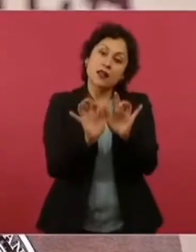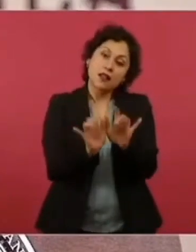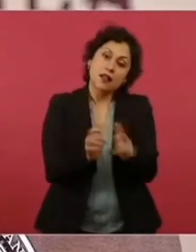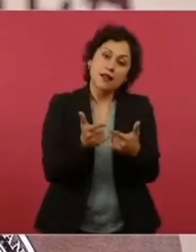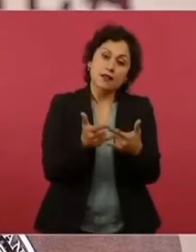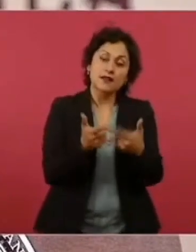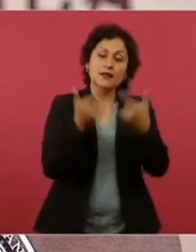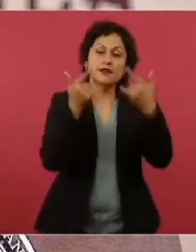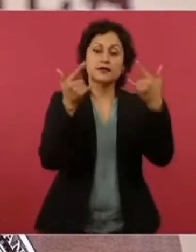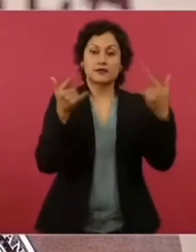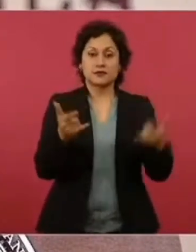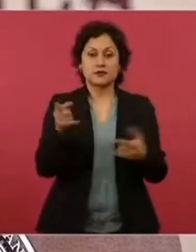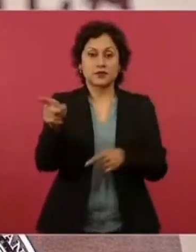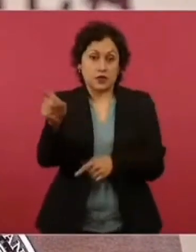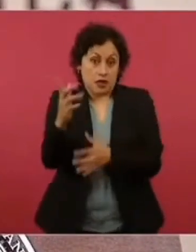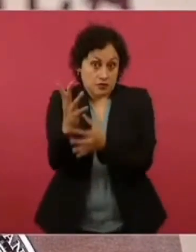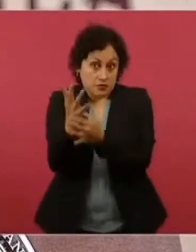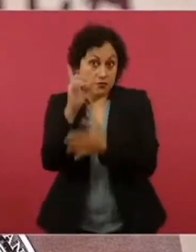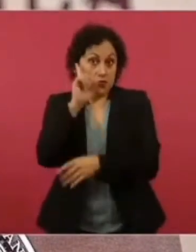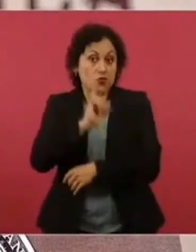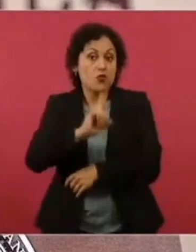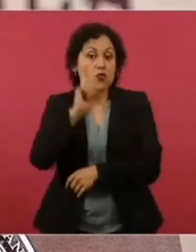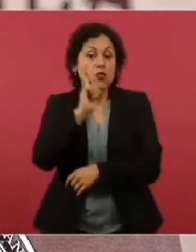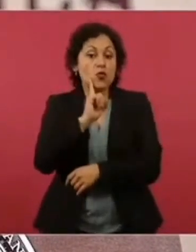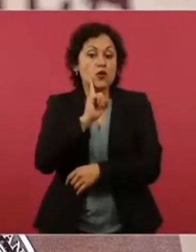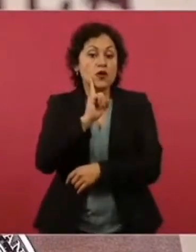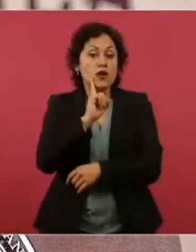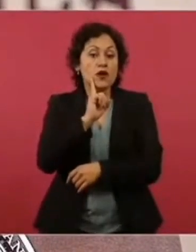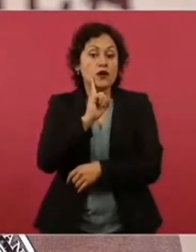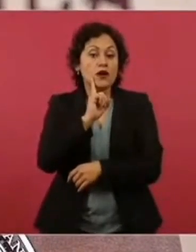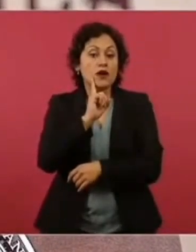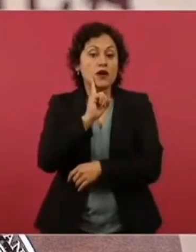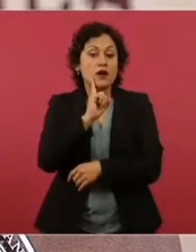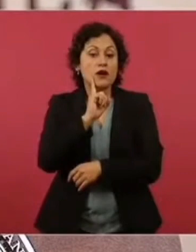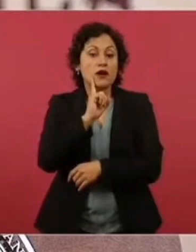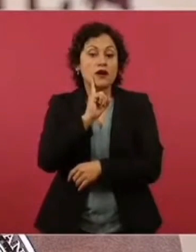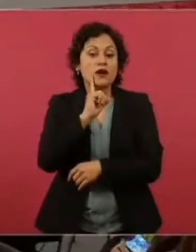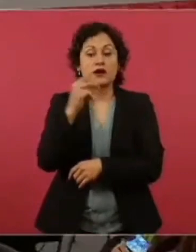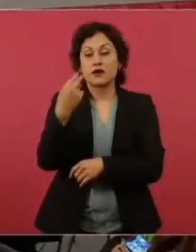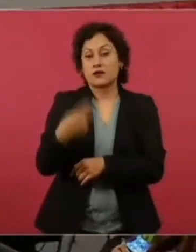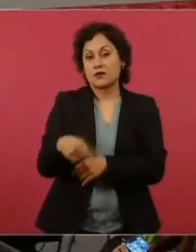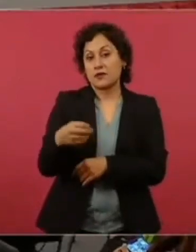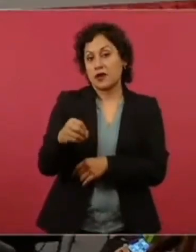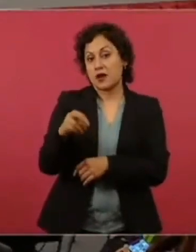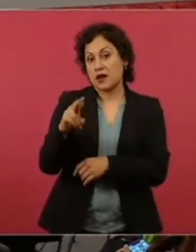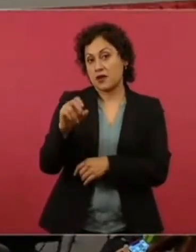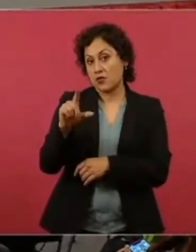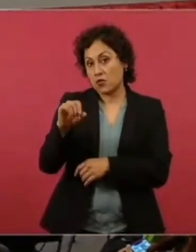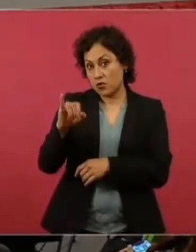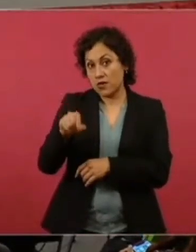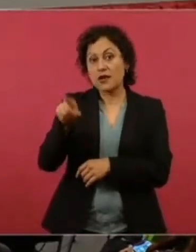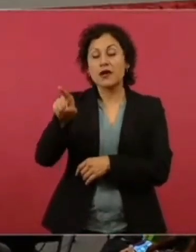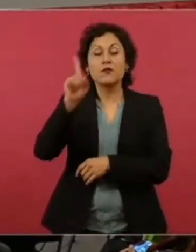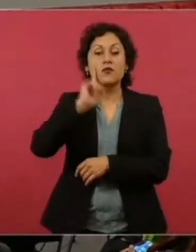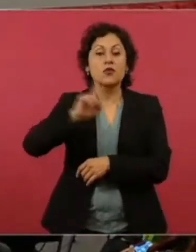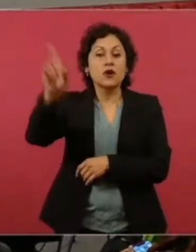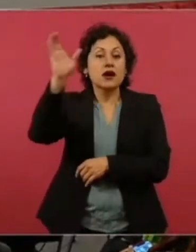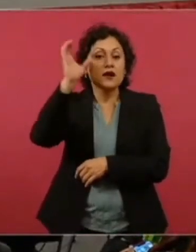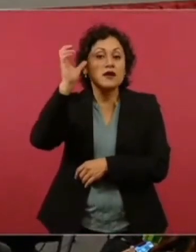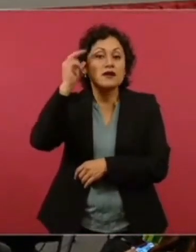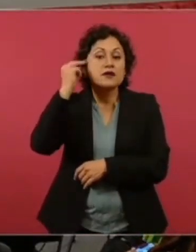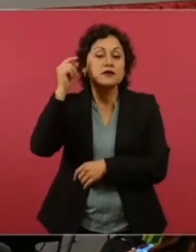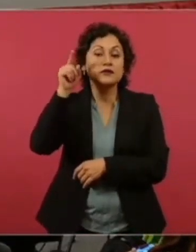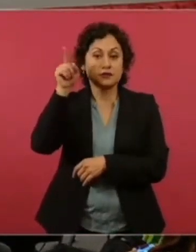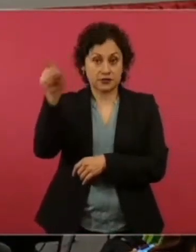mujer llamada Aorui, de nacionalidad china, que habría sido